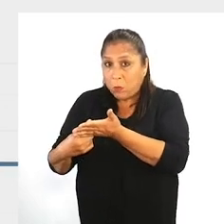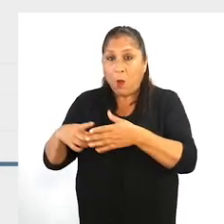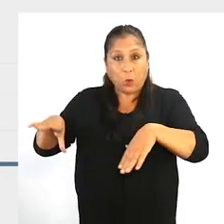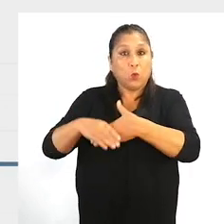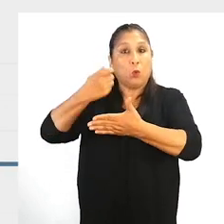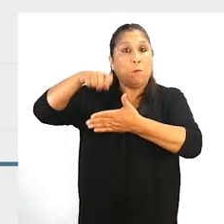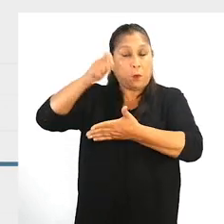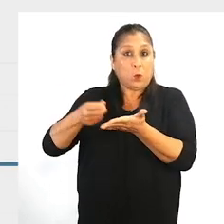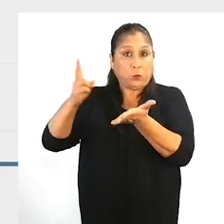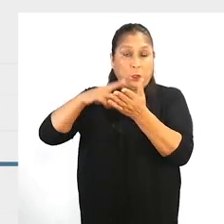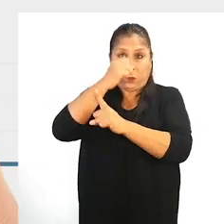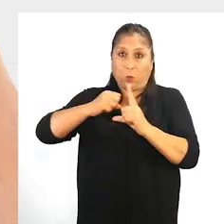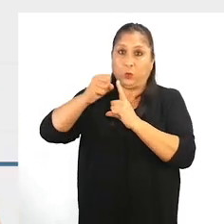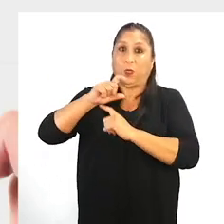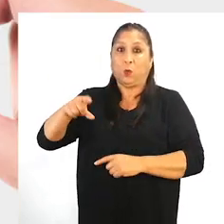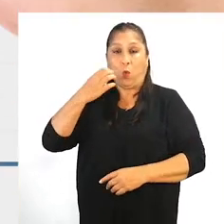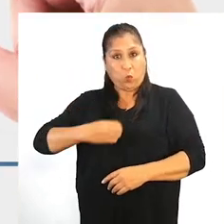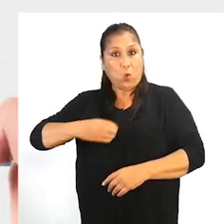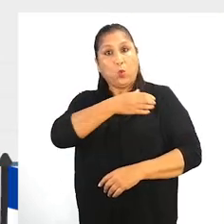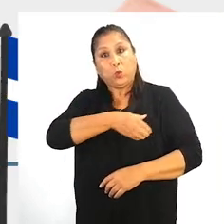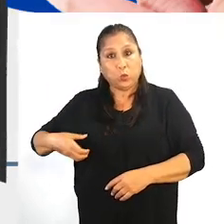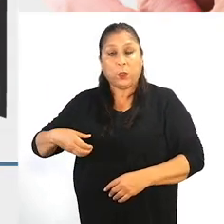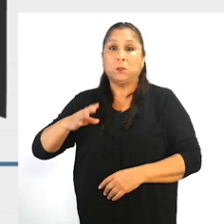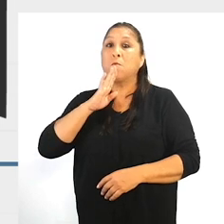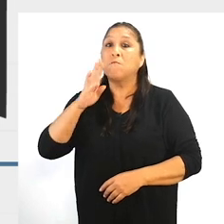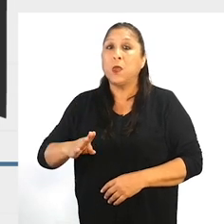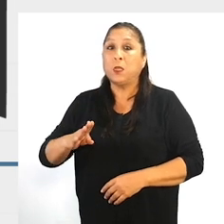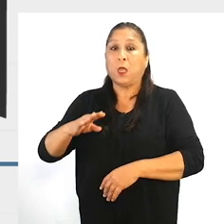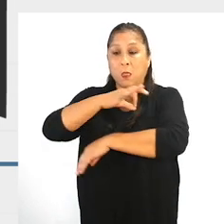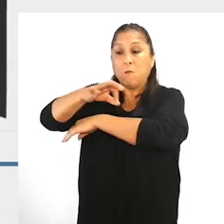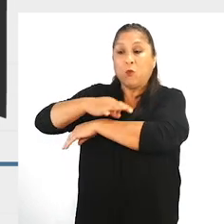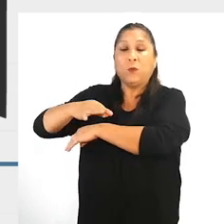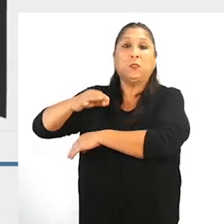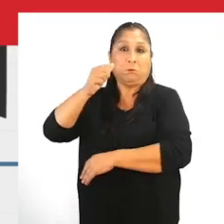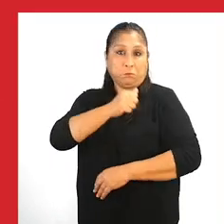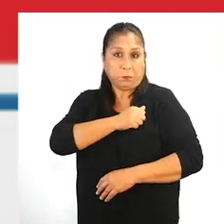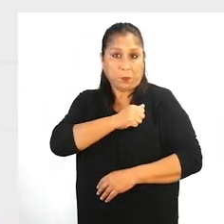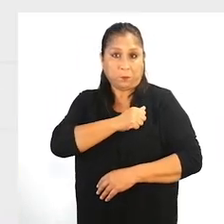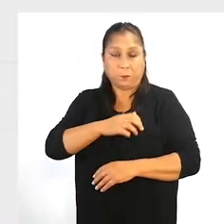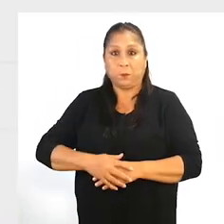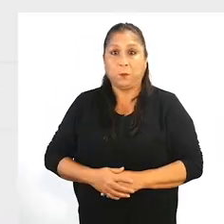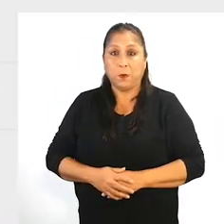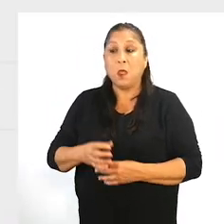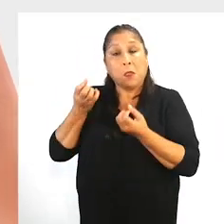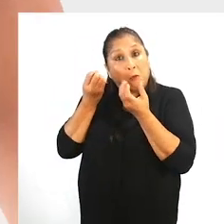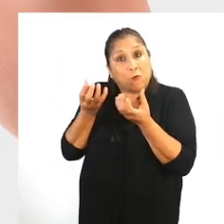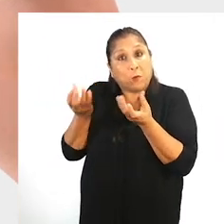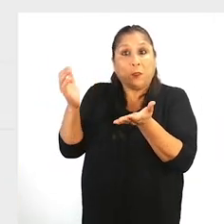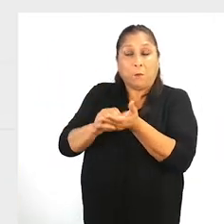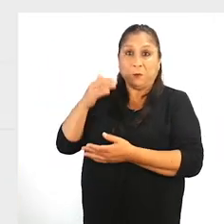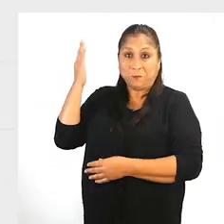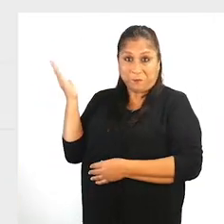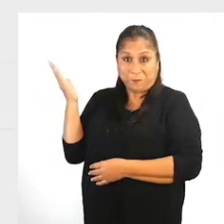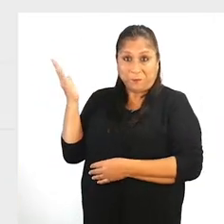los convenios de seguridad social con Suiza, Bélgica y Quebec, provincia de Canadá. Infórmate más